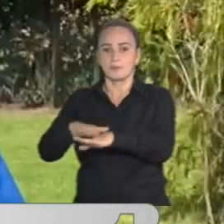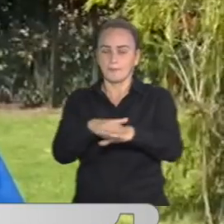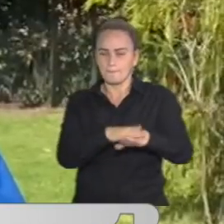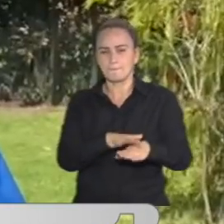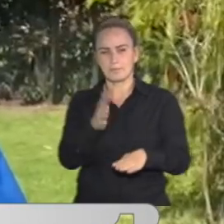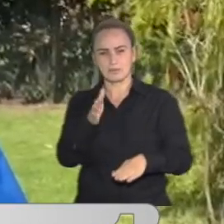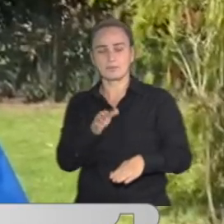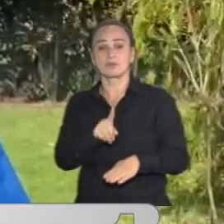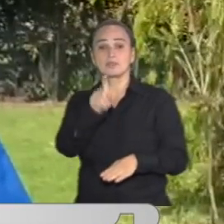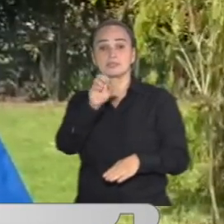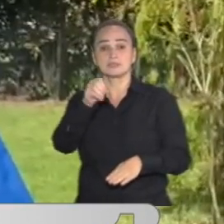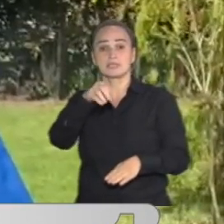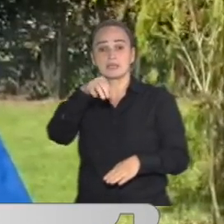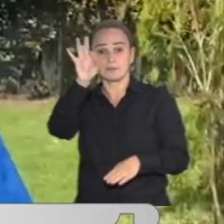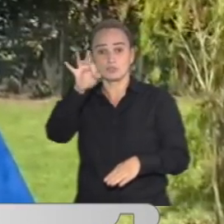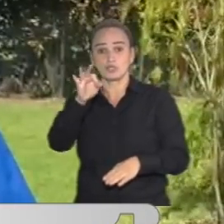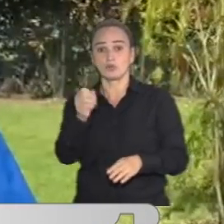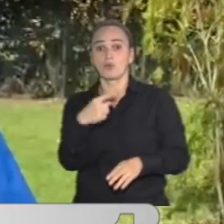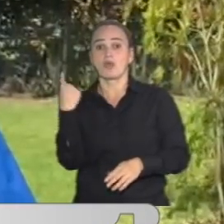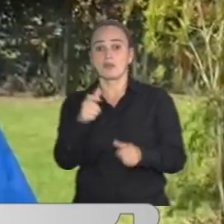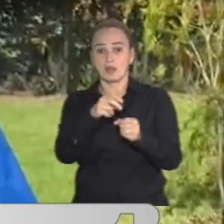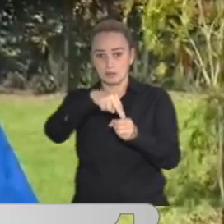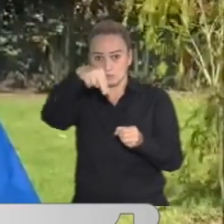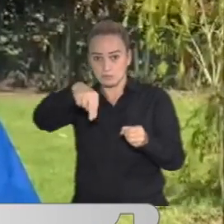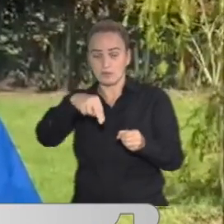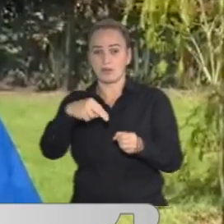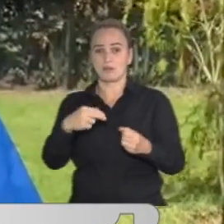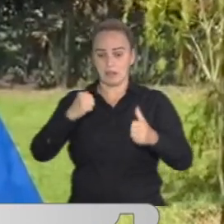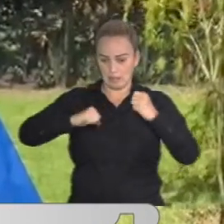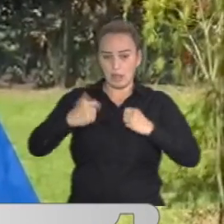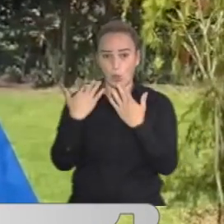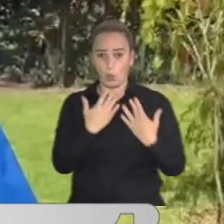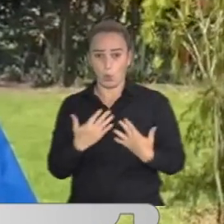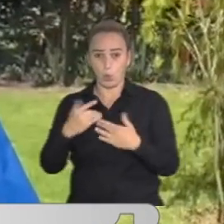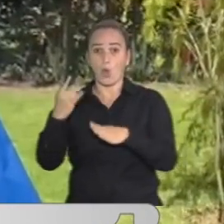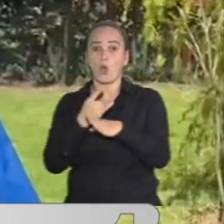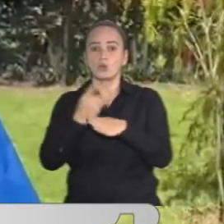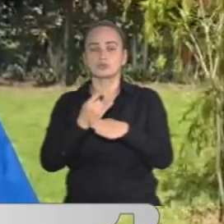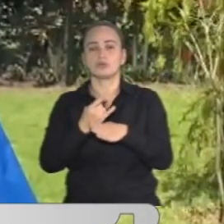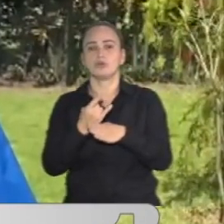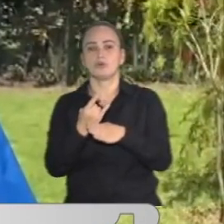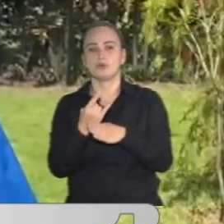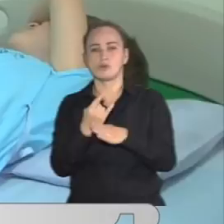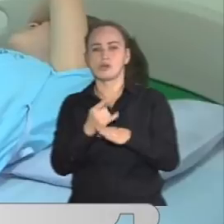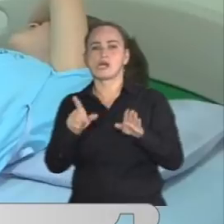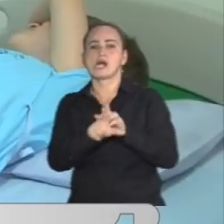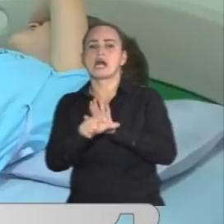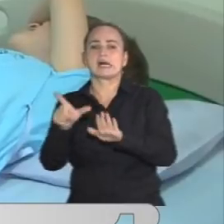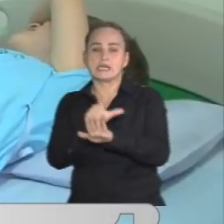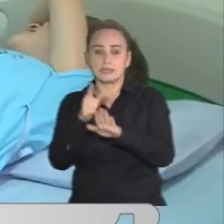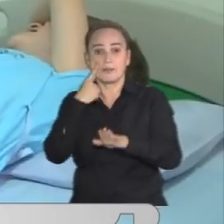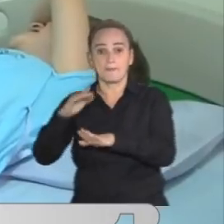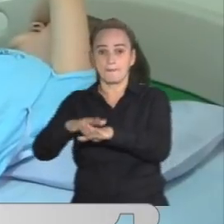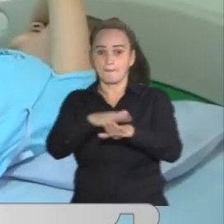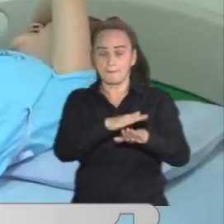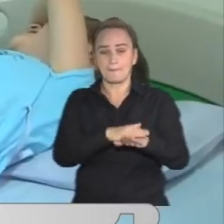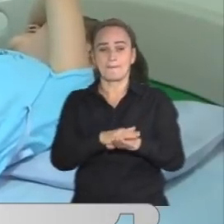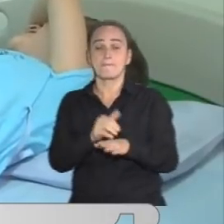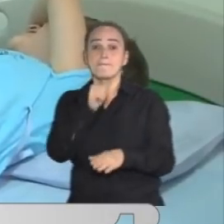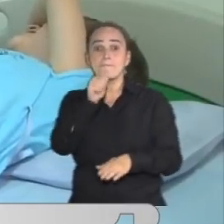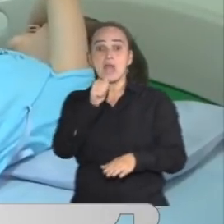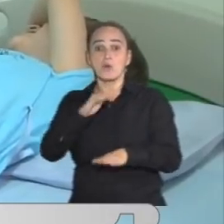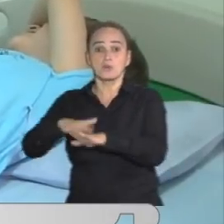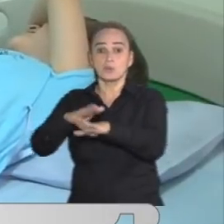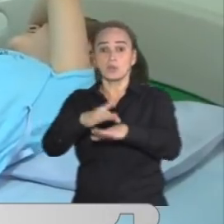más o menos el 70% de las personas que se lesionan en nuestro país es porque la están manipulando indebidamente. El tipo de lesión que más se